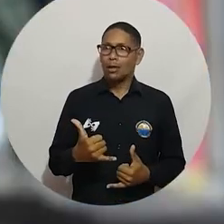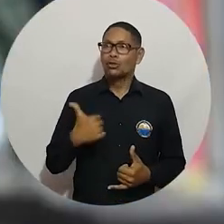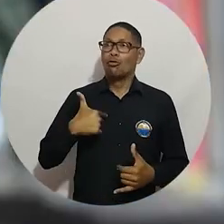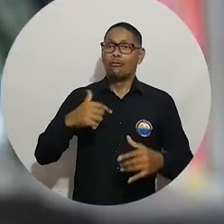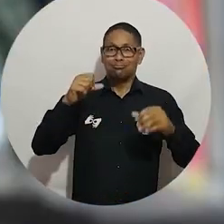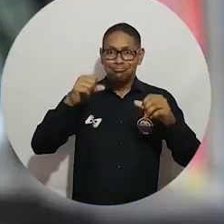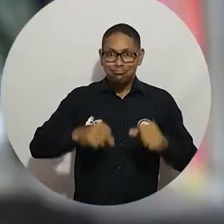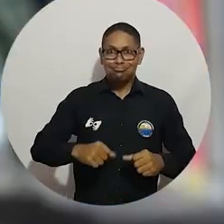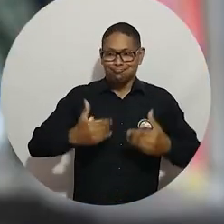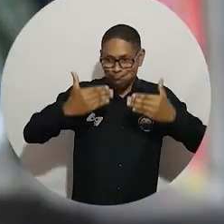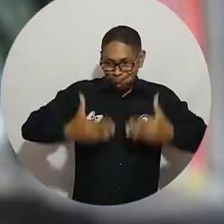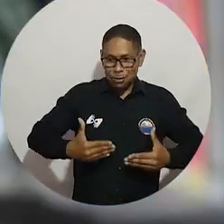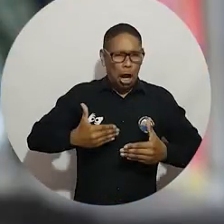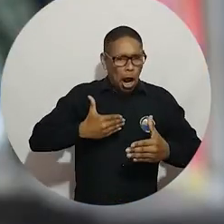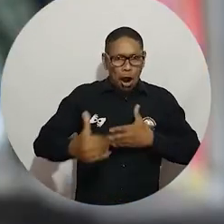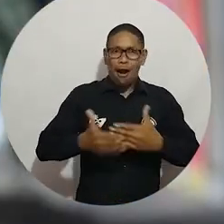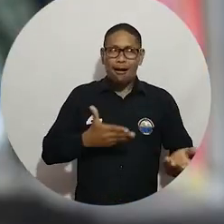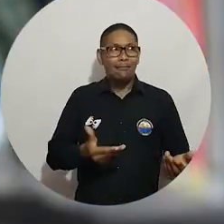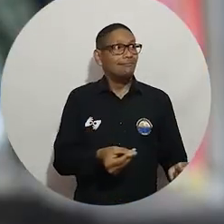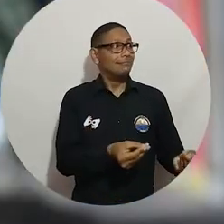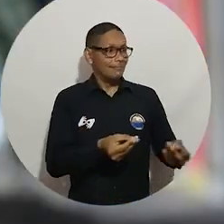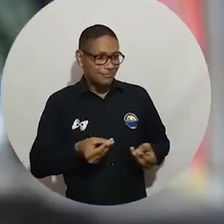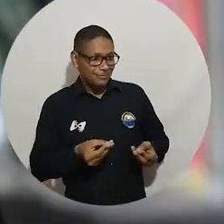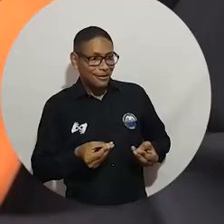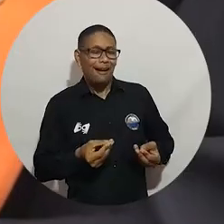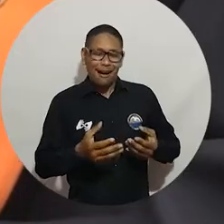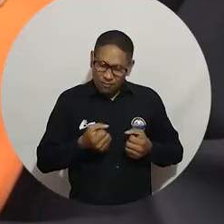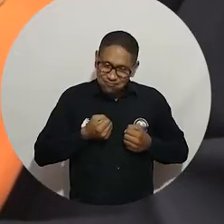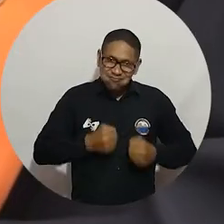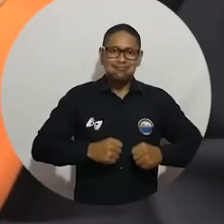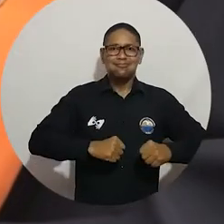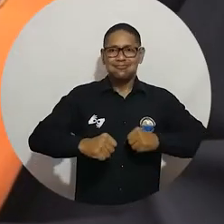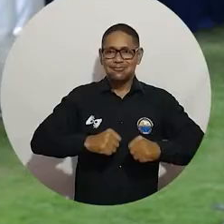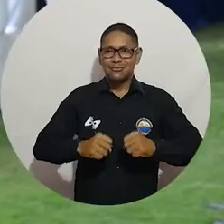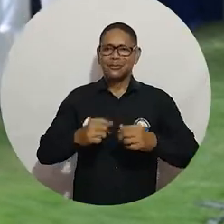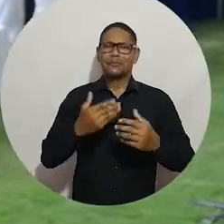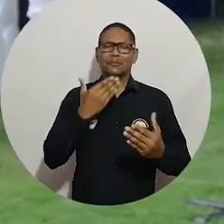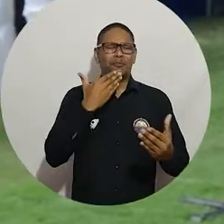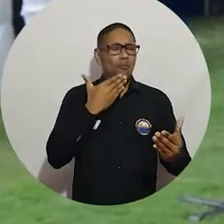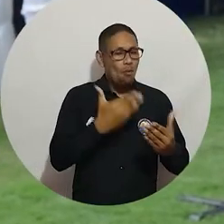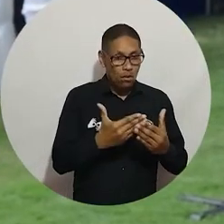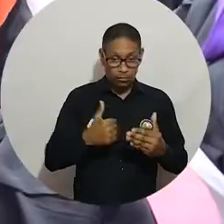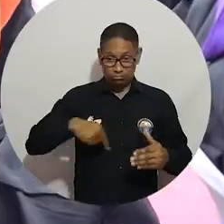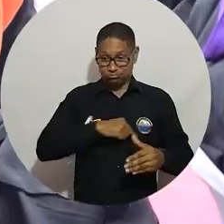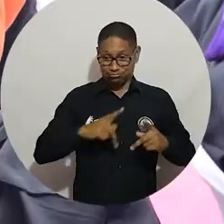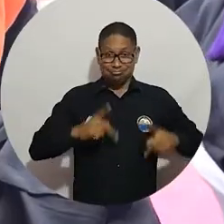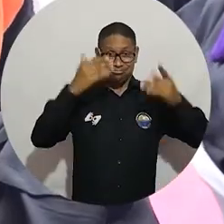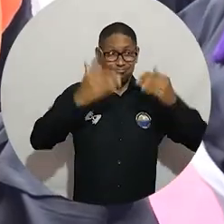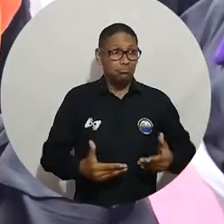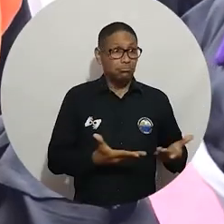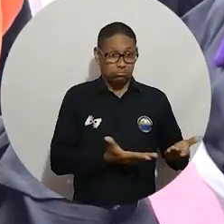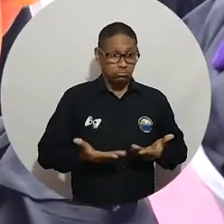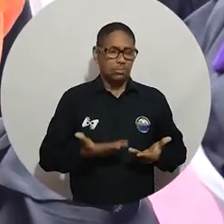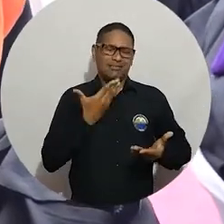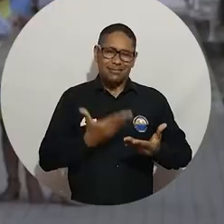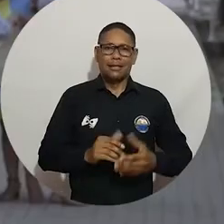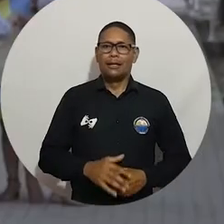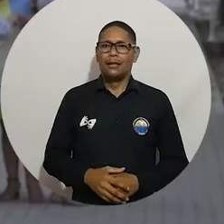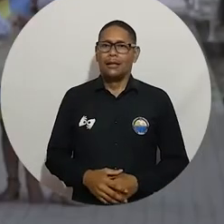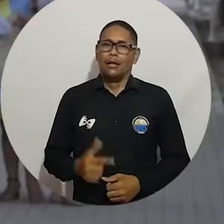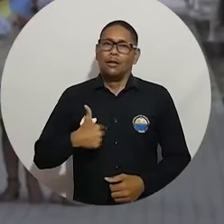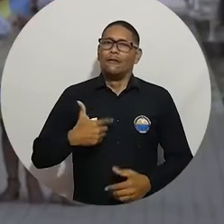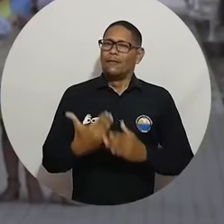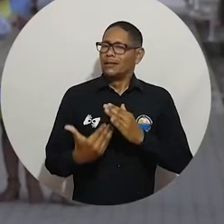Agradecida con la Universidad de Magdalena por brindarnos esta oportunidad. La inclusión, la oportunidad que me dieron a pesar de la discapacidad que tengo,